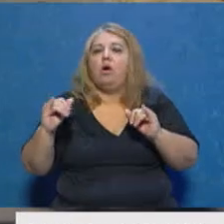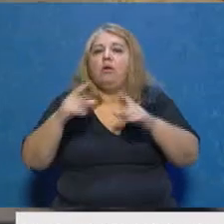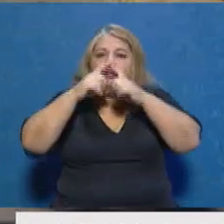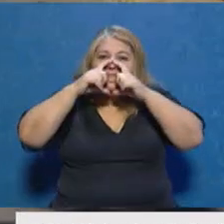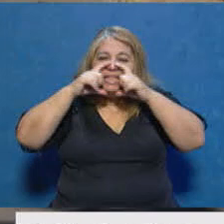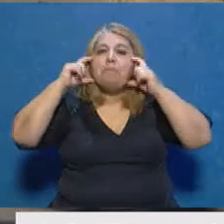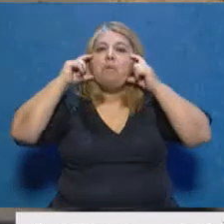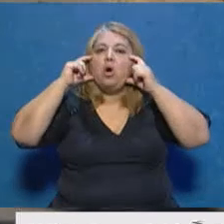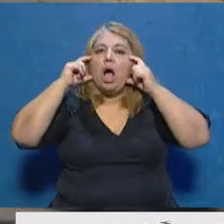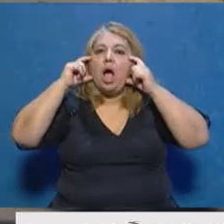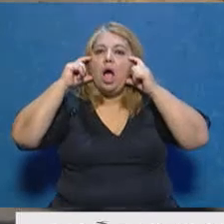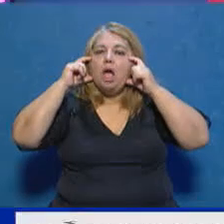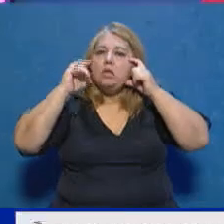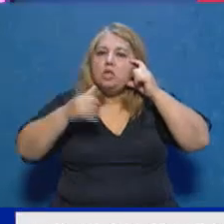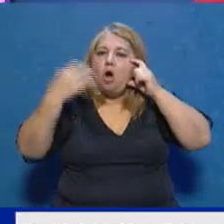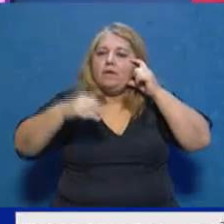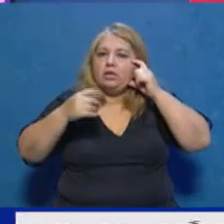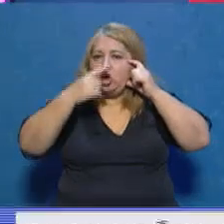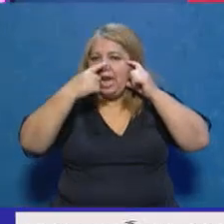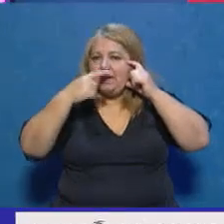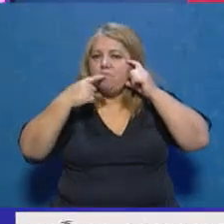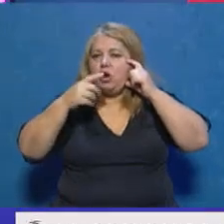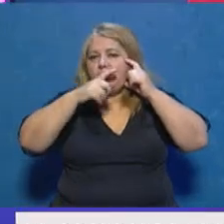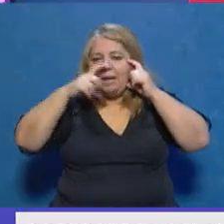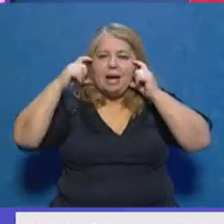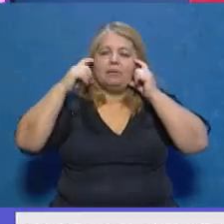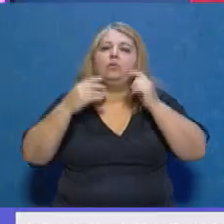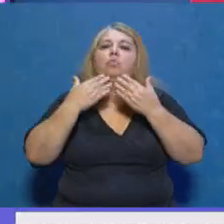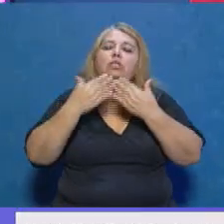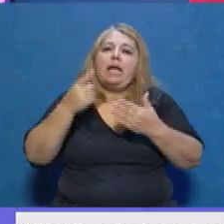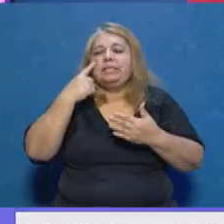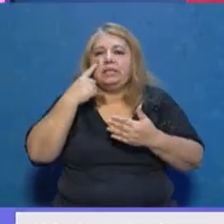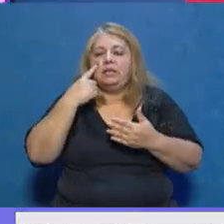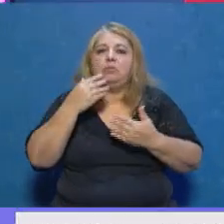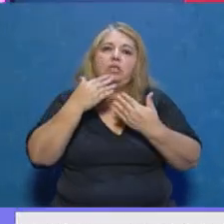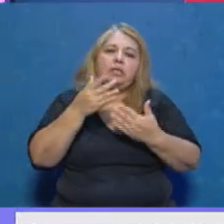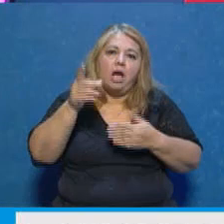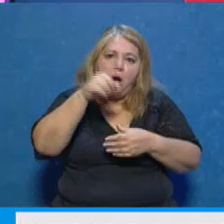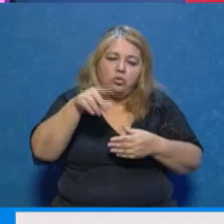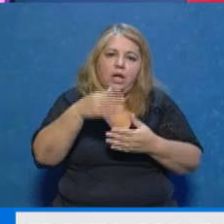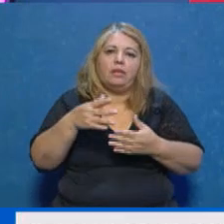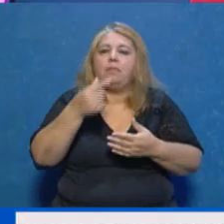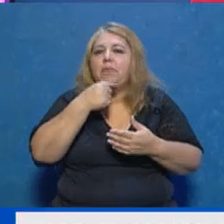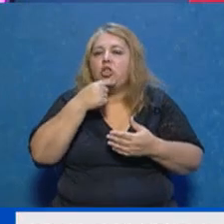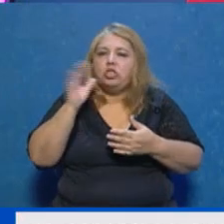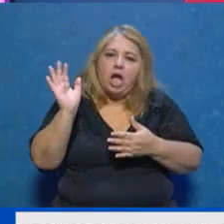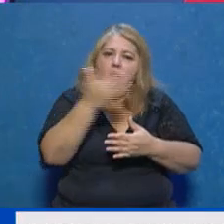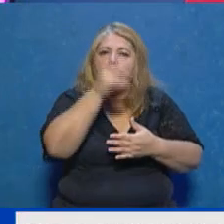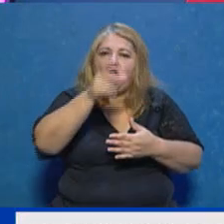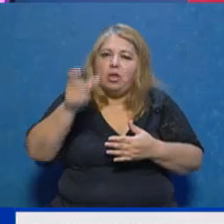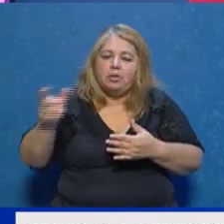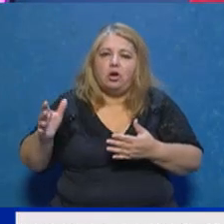boca y nariz en definitiva. Intendente, muchísimas gracias. No, muchísimas gracias a usted, Daniela, bueno, a todos los vecinos un saludo y